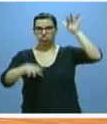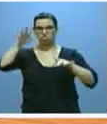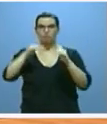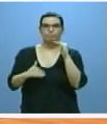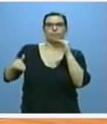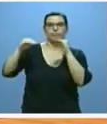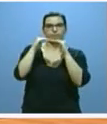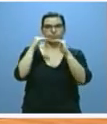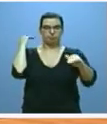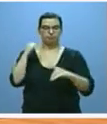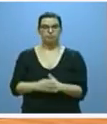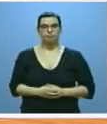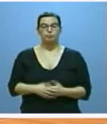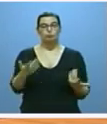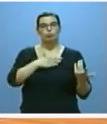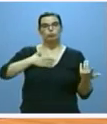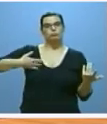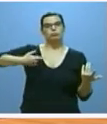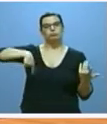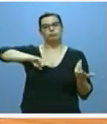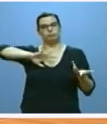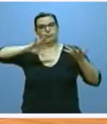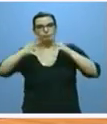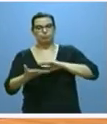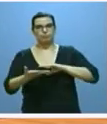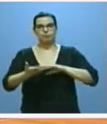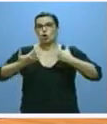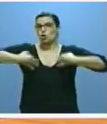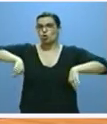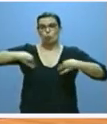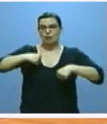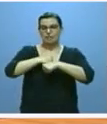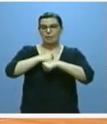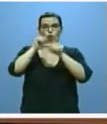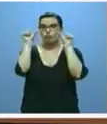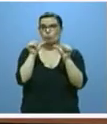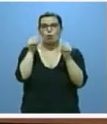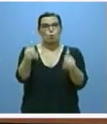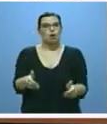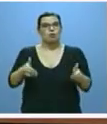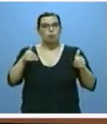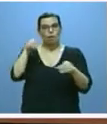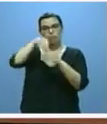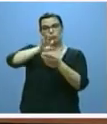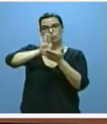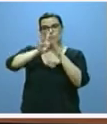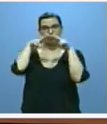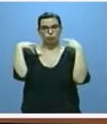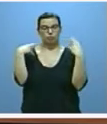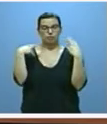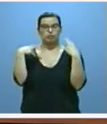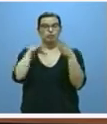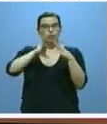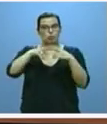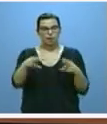Para ello, queremos que se convierta en la forma normalizada de trabajar de todos nuestros servicios sociales en